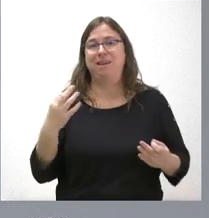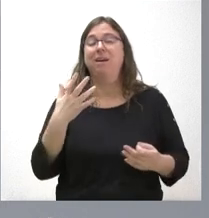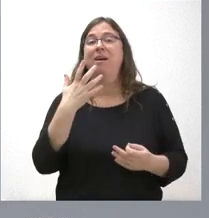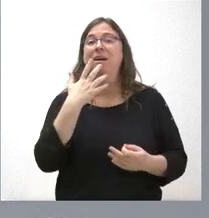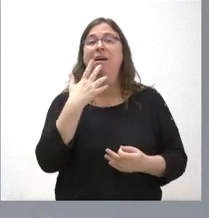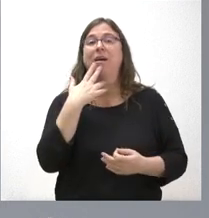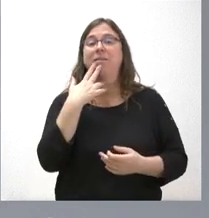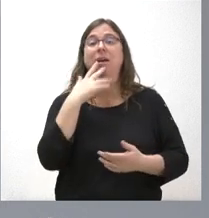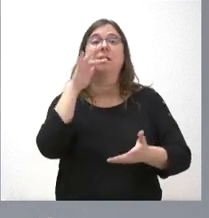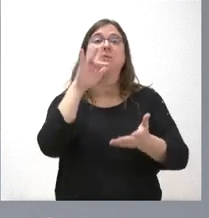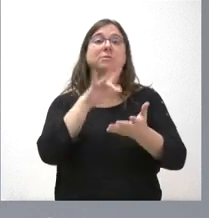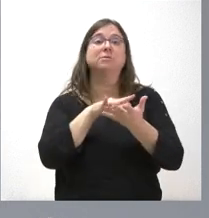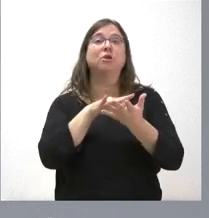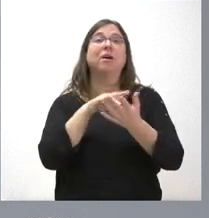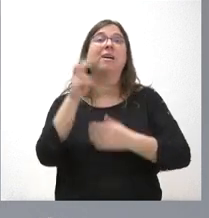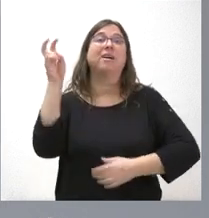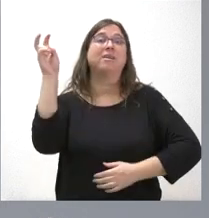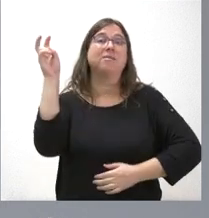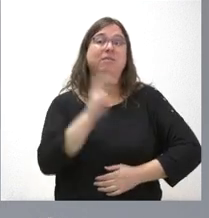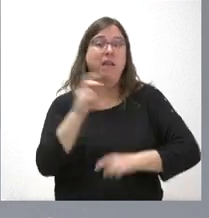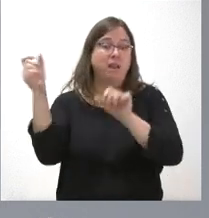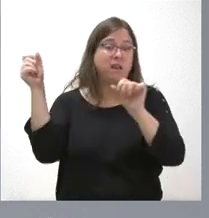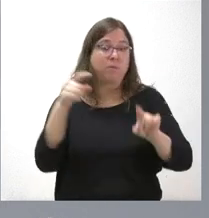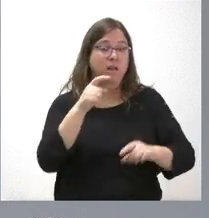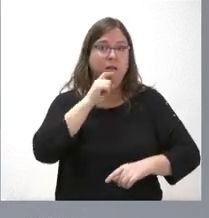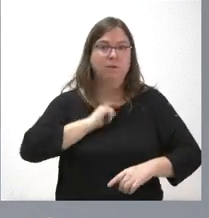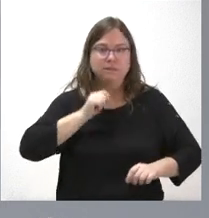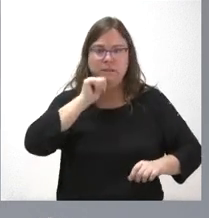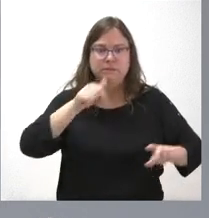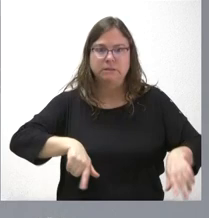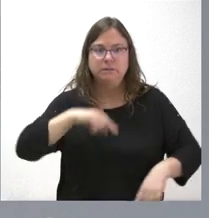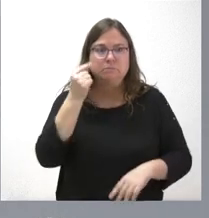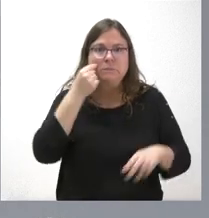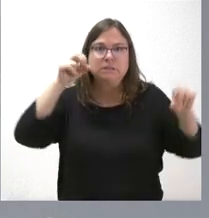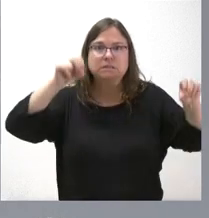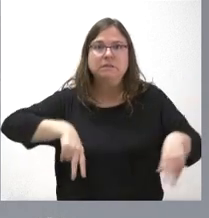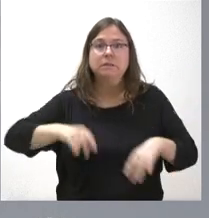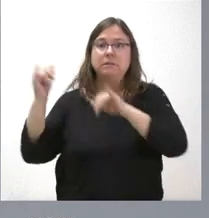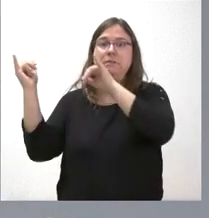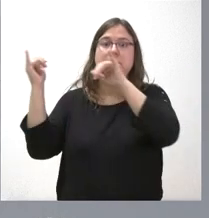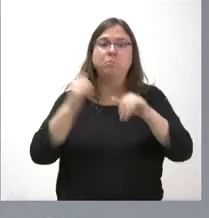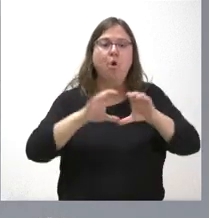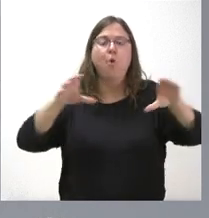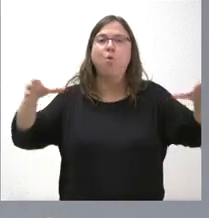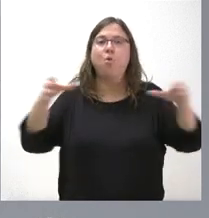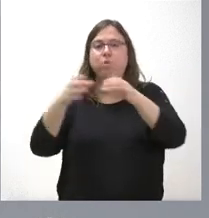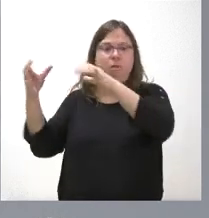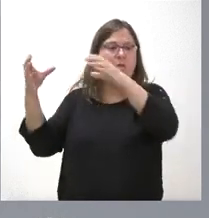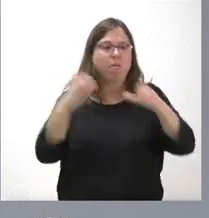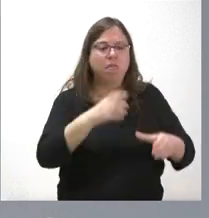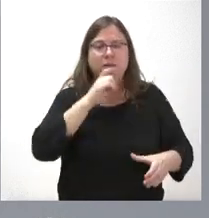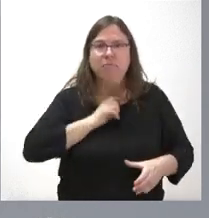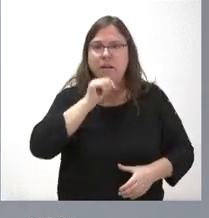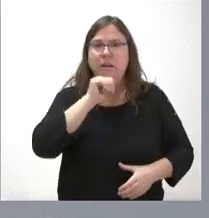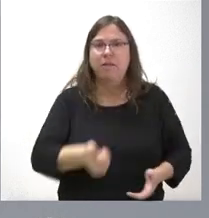enteremos de cuándo llegan migrantes a esta tierra, sobre todo cuando llegan en un grupo grande y tampoco